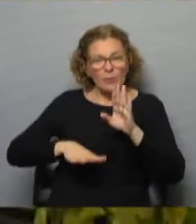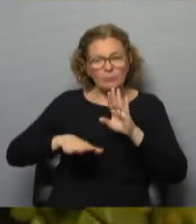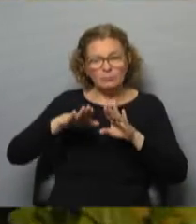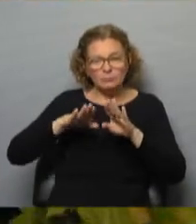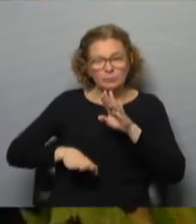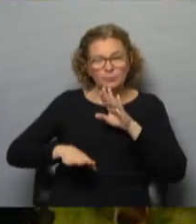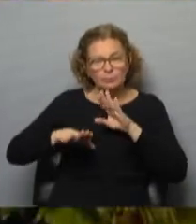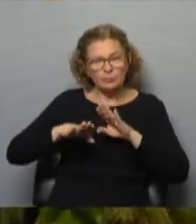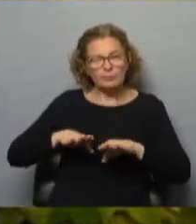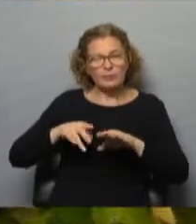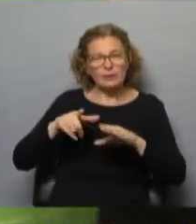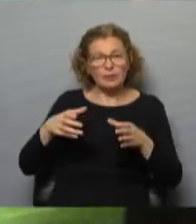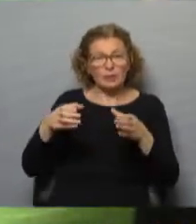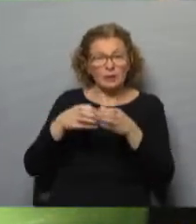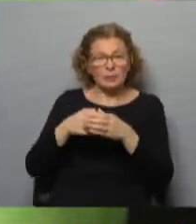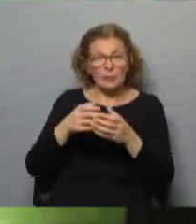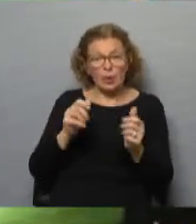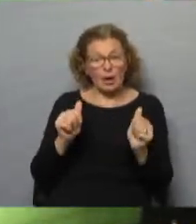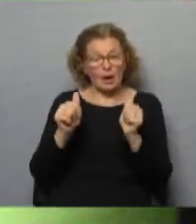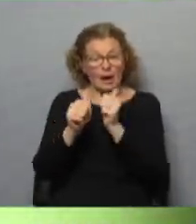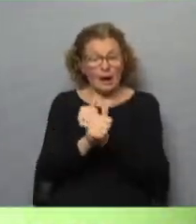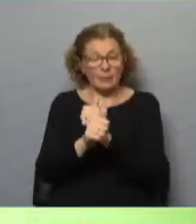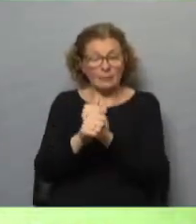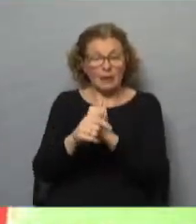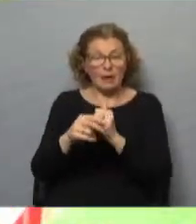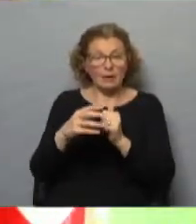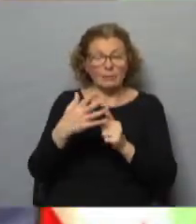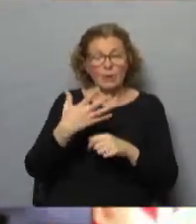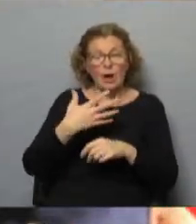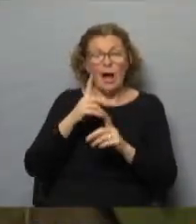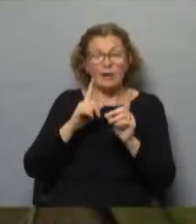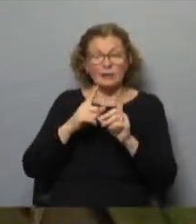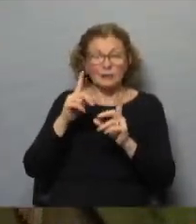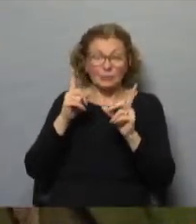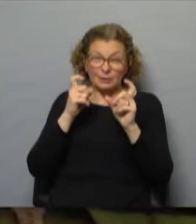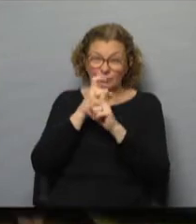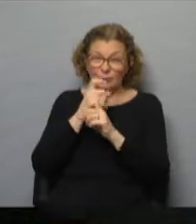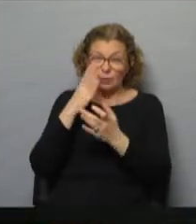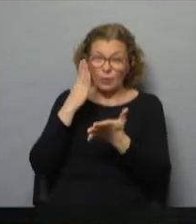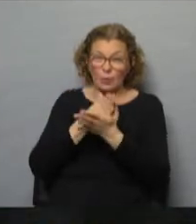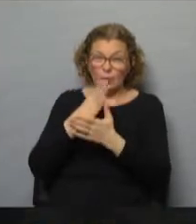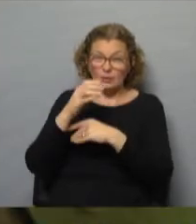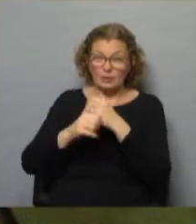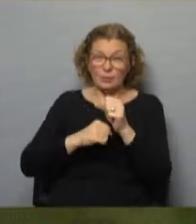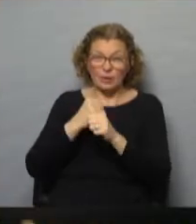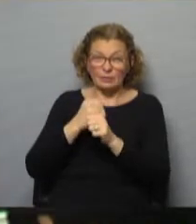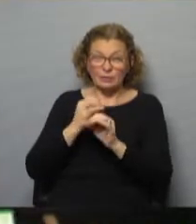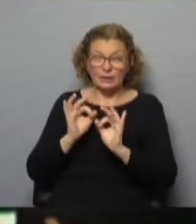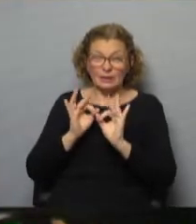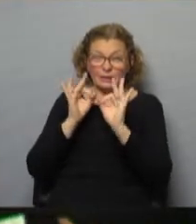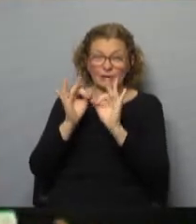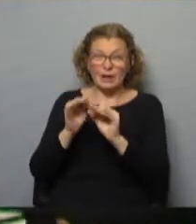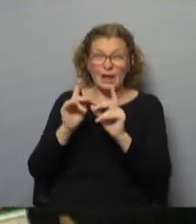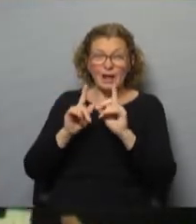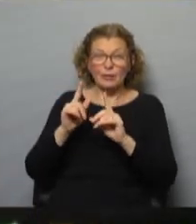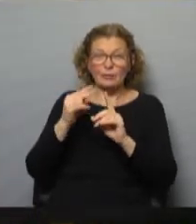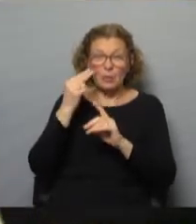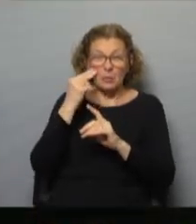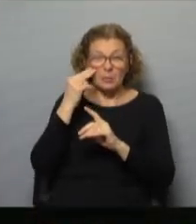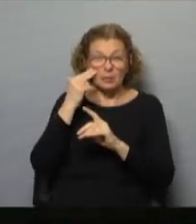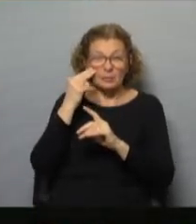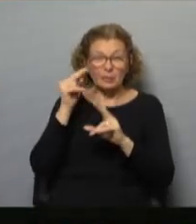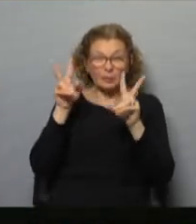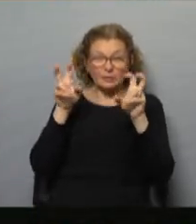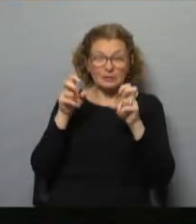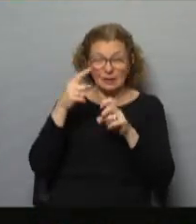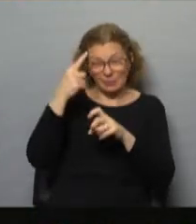este equipo va y lo reemplaza. Hemos tenido alguna dificultad en este último año en relación a la llegada de algunos repuestos por todo este tema que hay en el